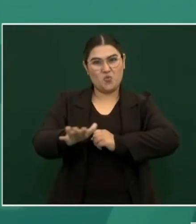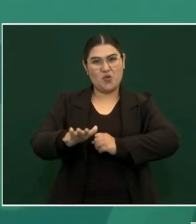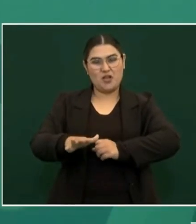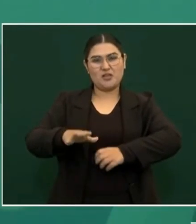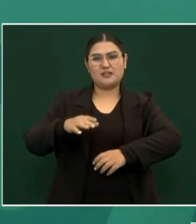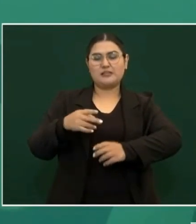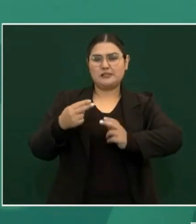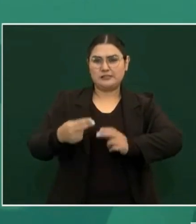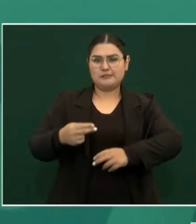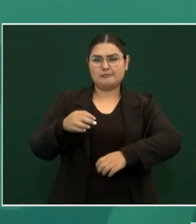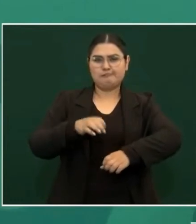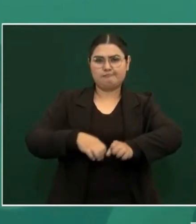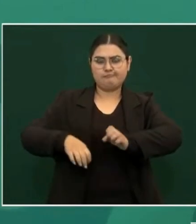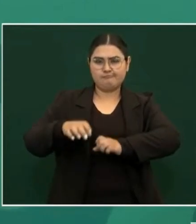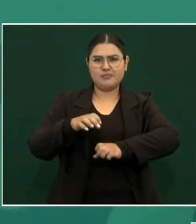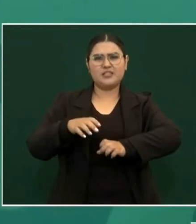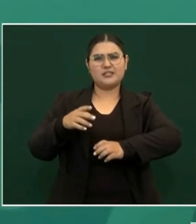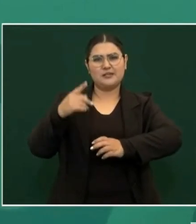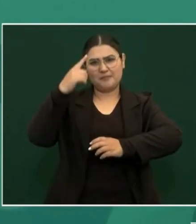Águila